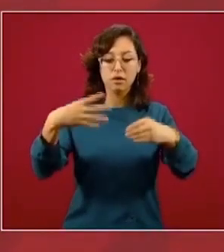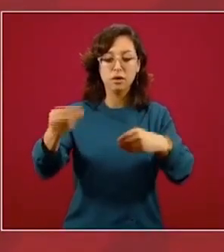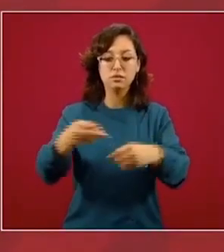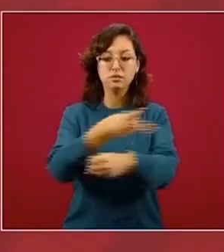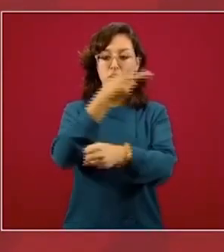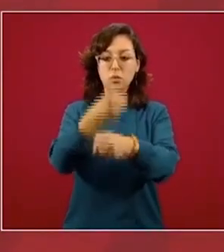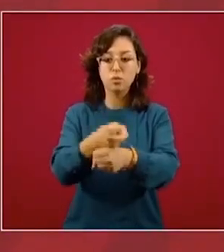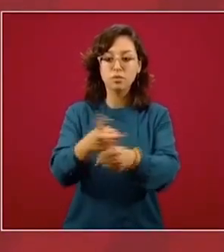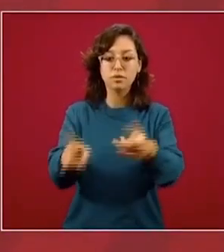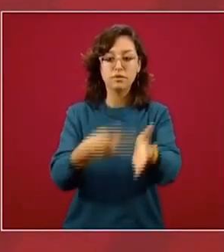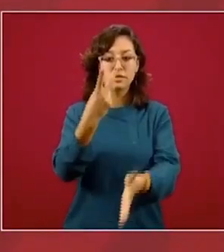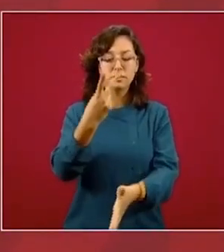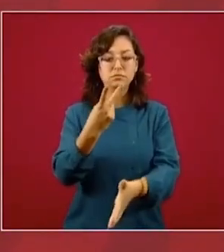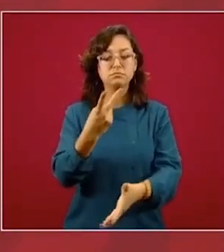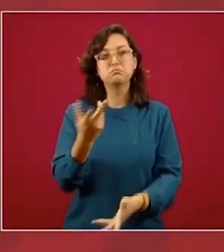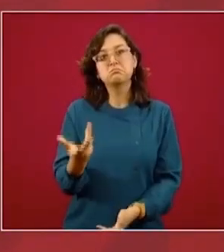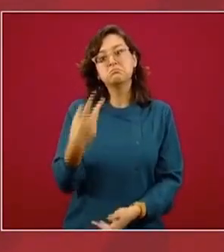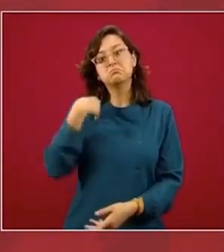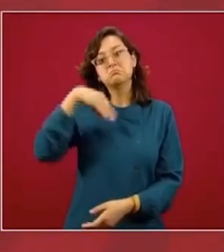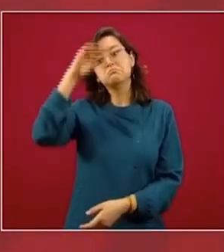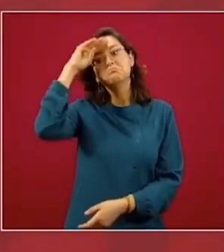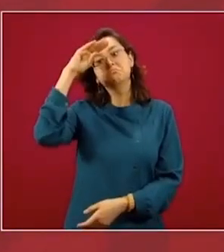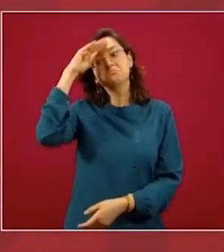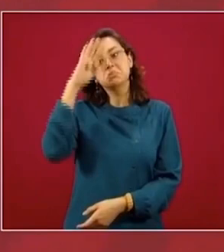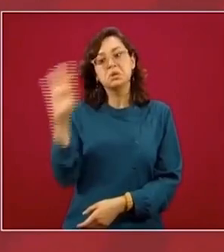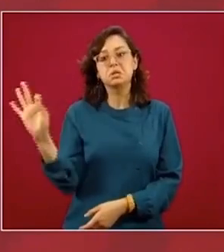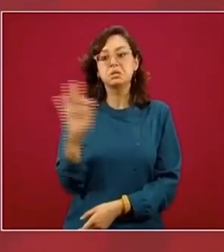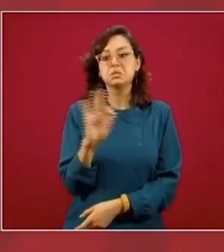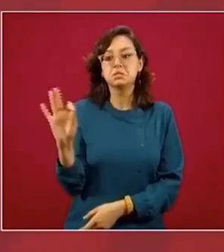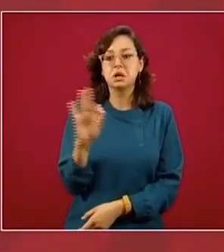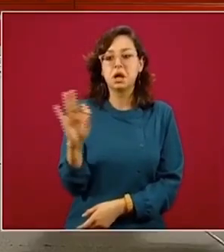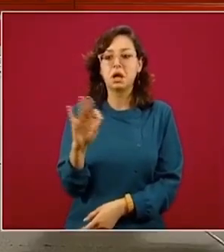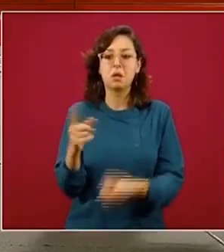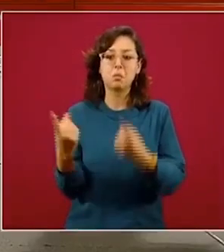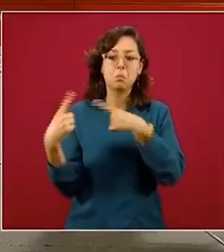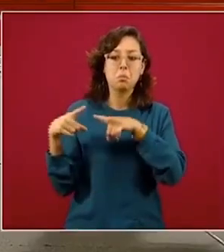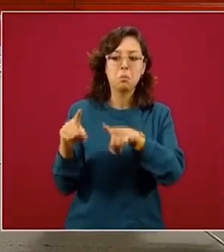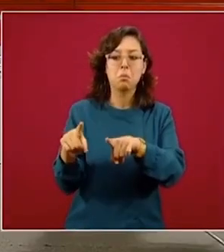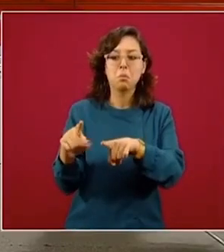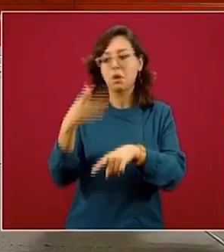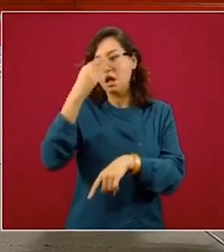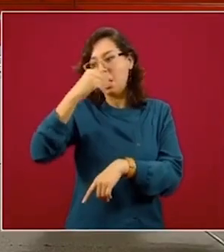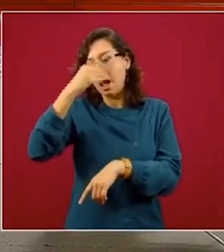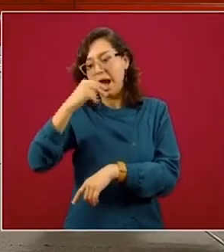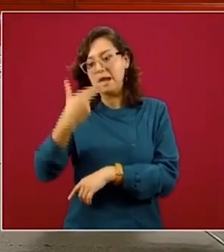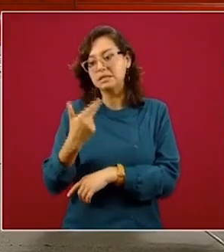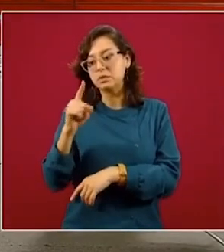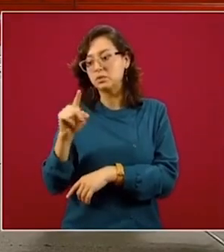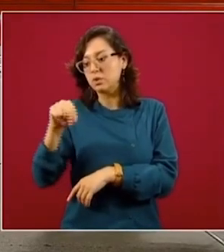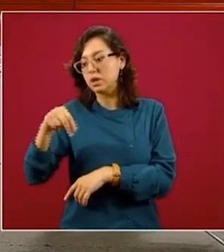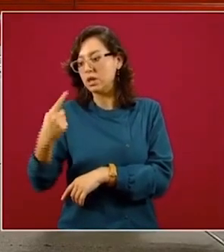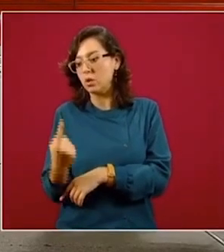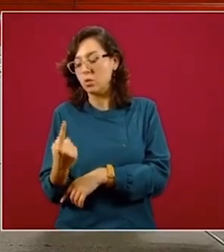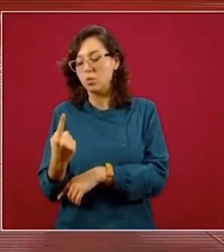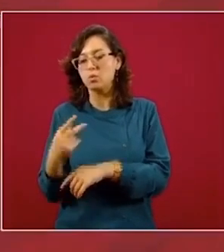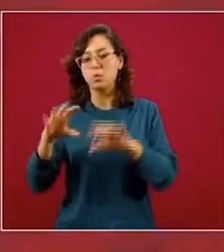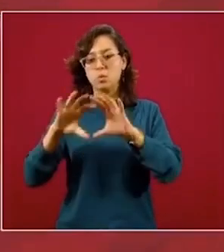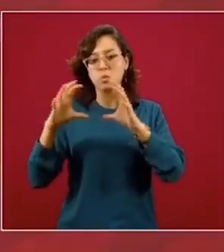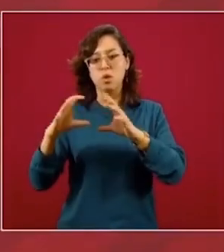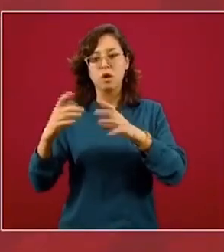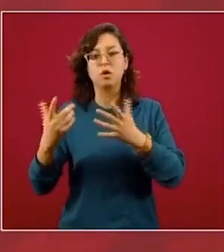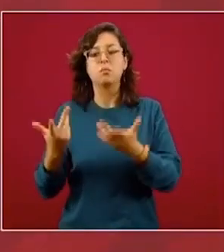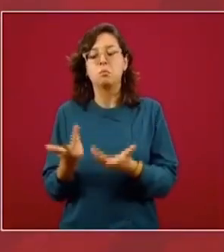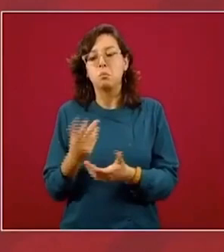muchos pensamos que podría presentarse concurrente con la temporada de influenza del hemisferio norte,